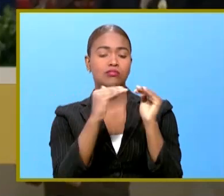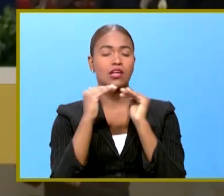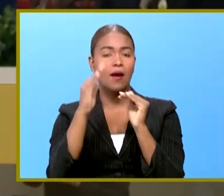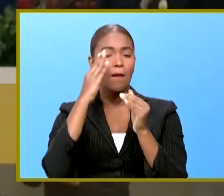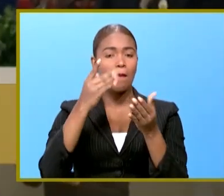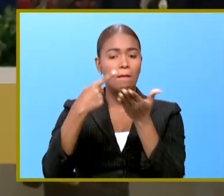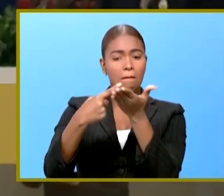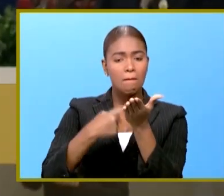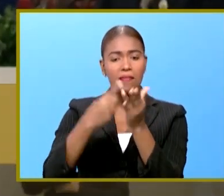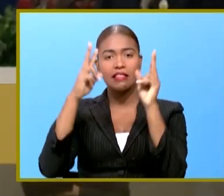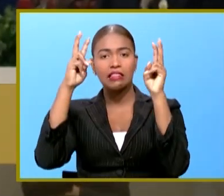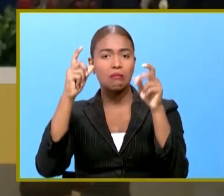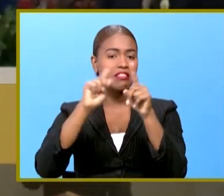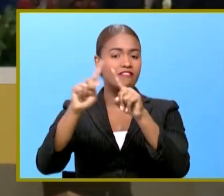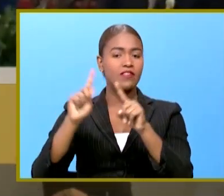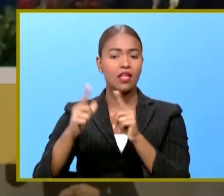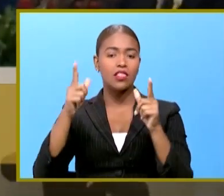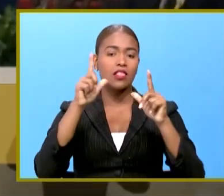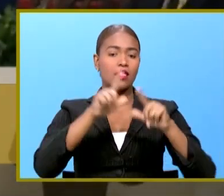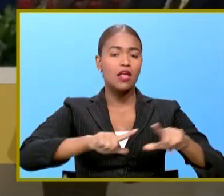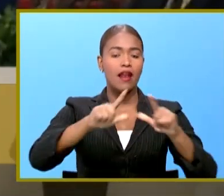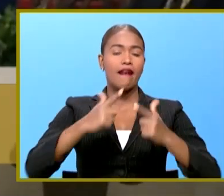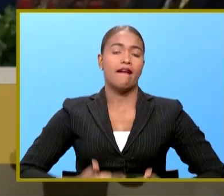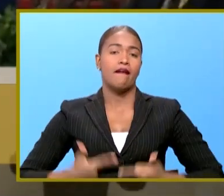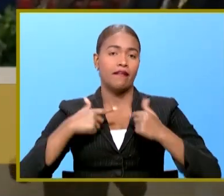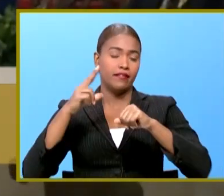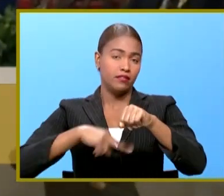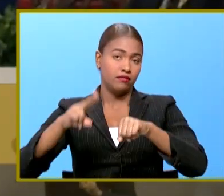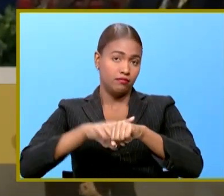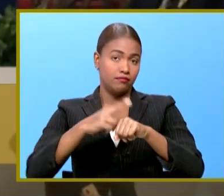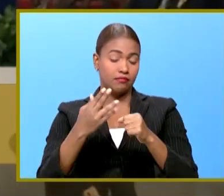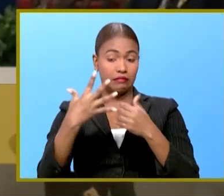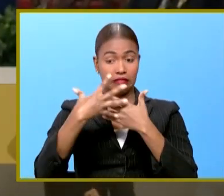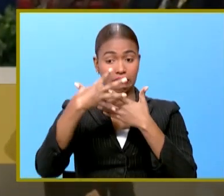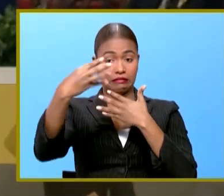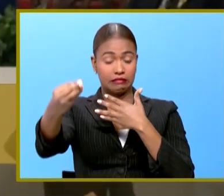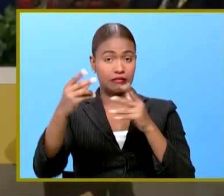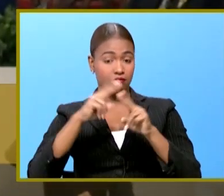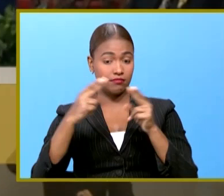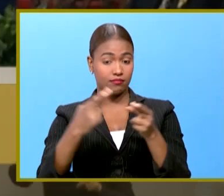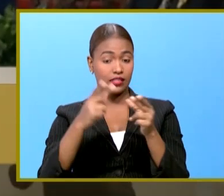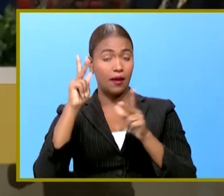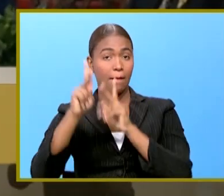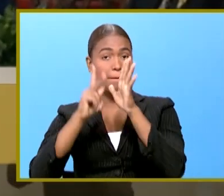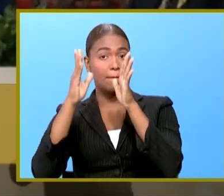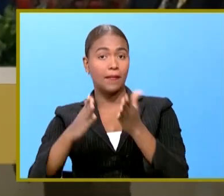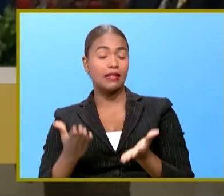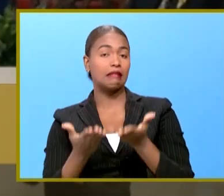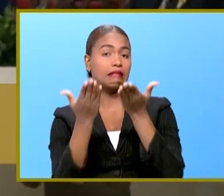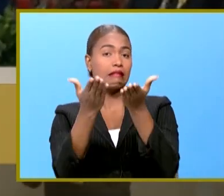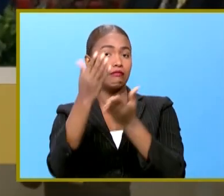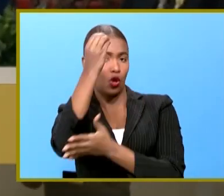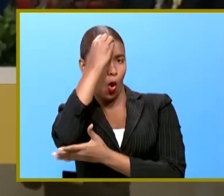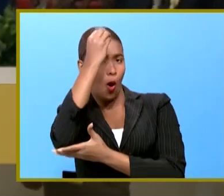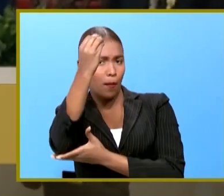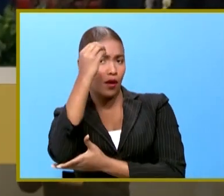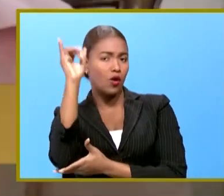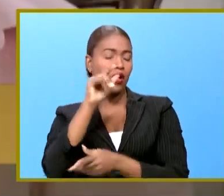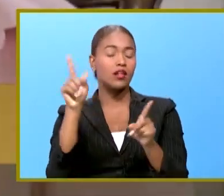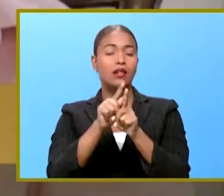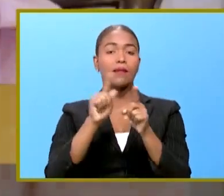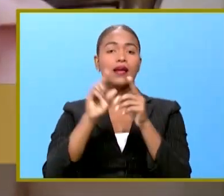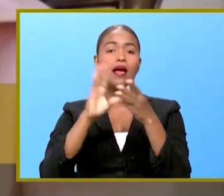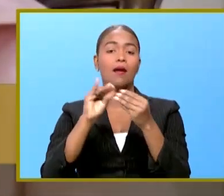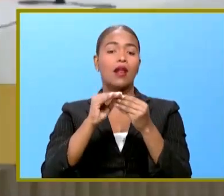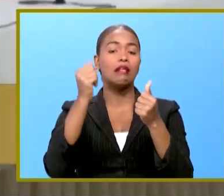intercambió temas sobre distintos ámbitos de la vida nacional al salir del encuentro los periodistas ofrecieron sus opiniones y también